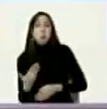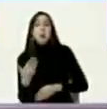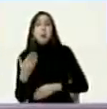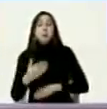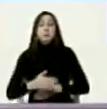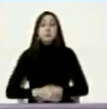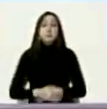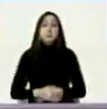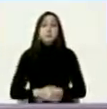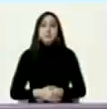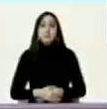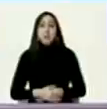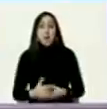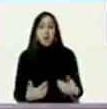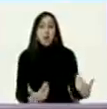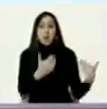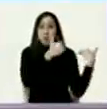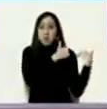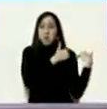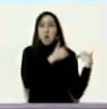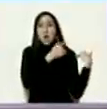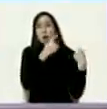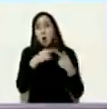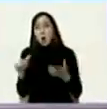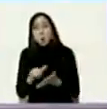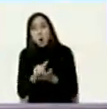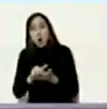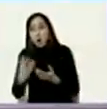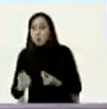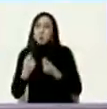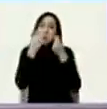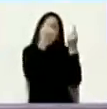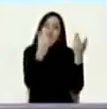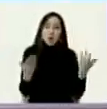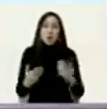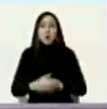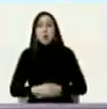y nuestro encargado de negocio regresaría a Washington es lo mínimo